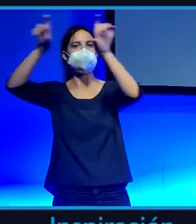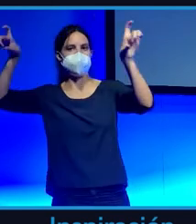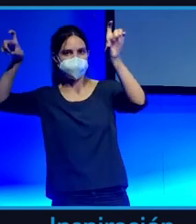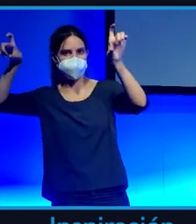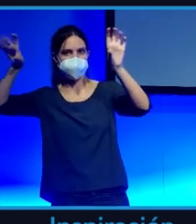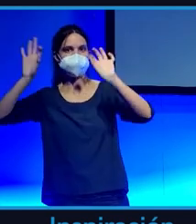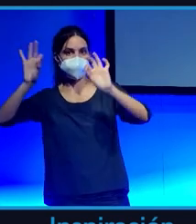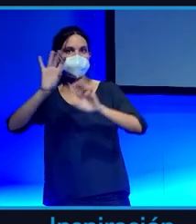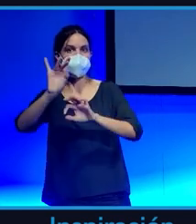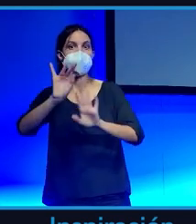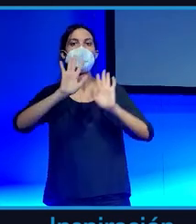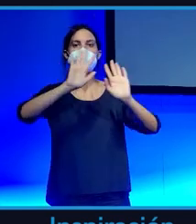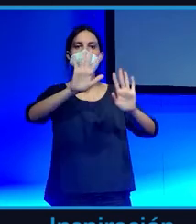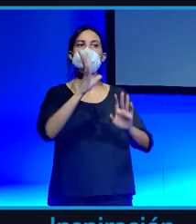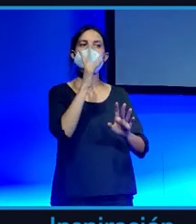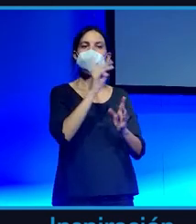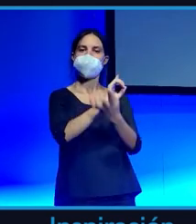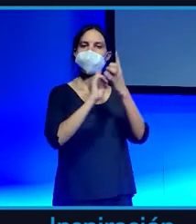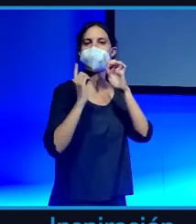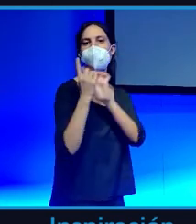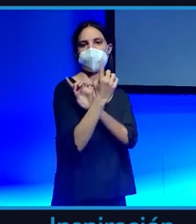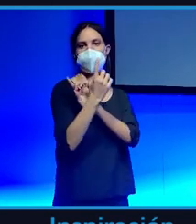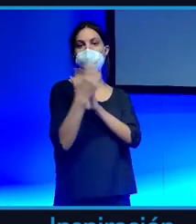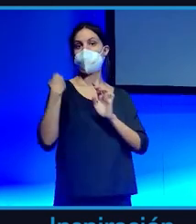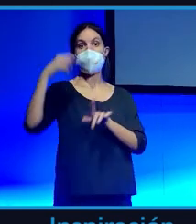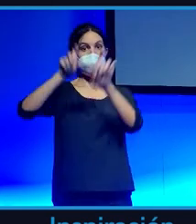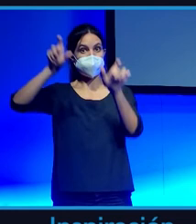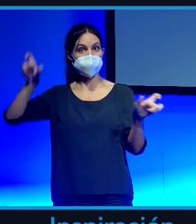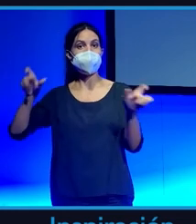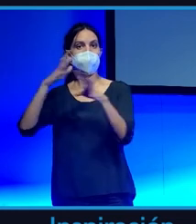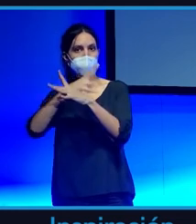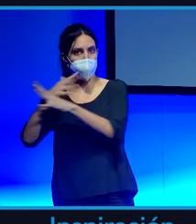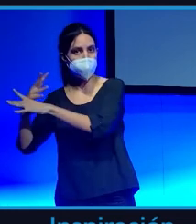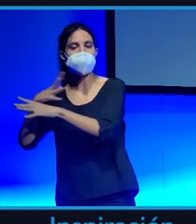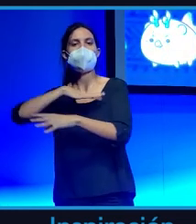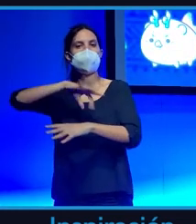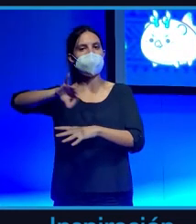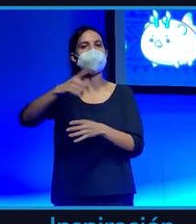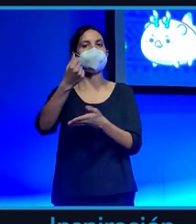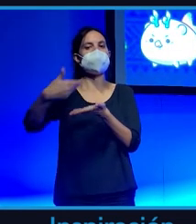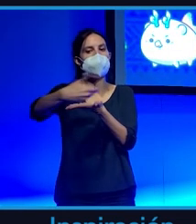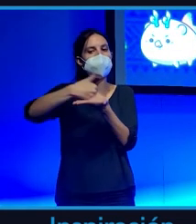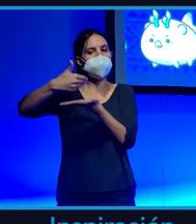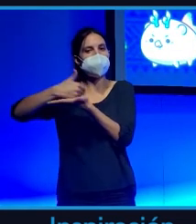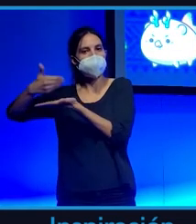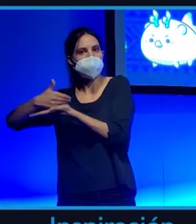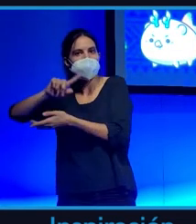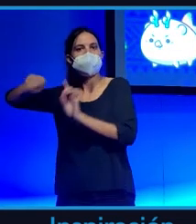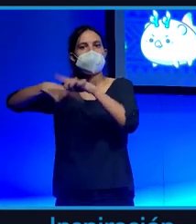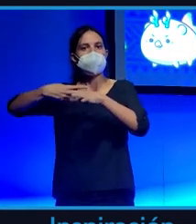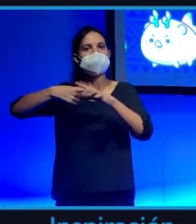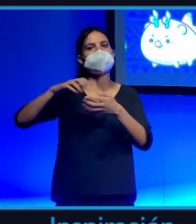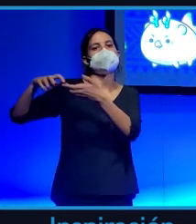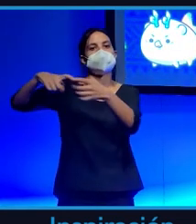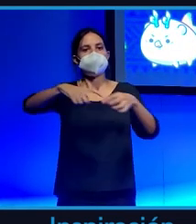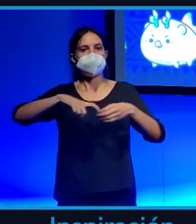blockchain los beneficios del juego se reparten entre la gente que está jugando y hay millones de personas jugando al juego más popular que es Axie Infinity